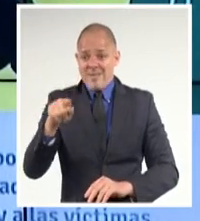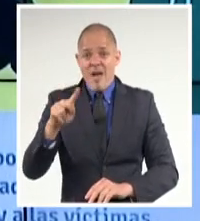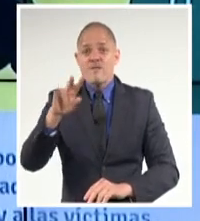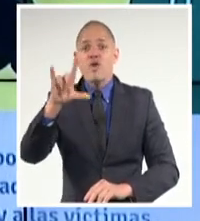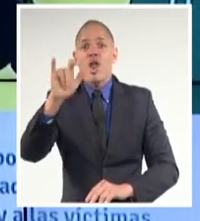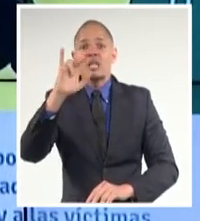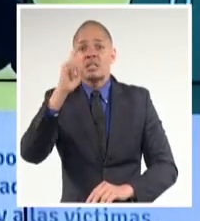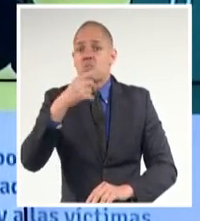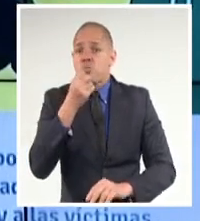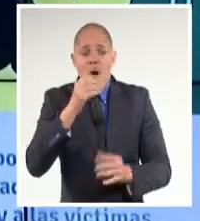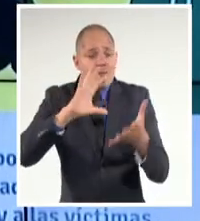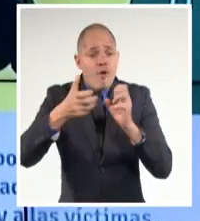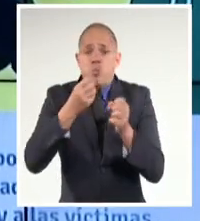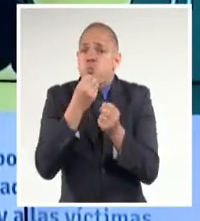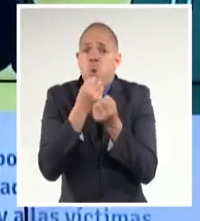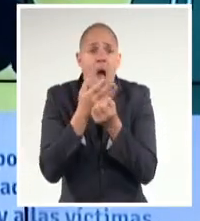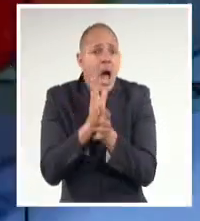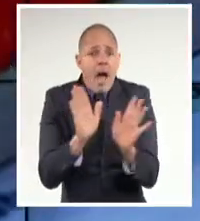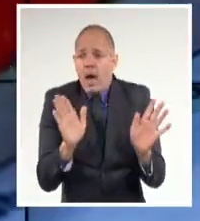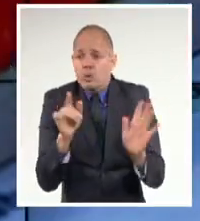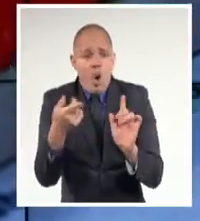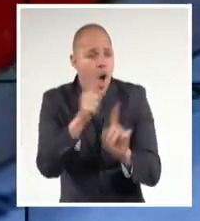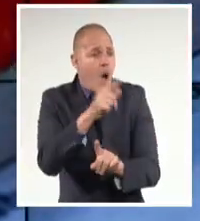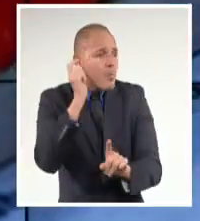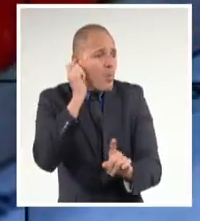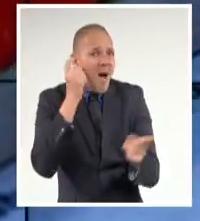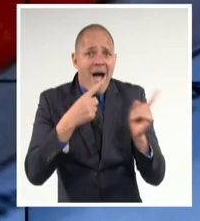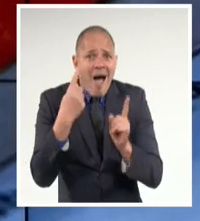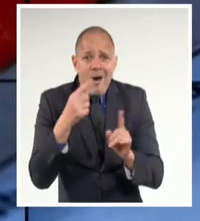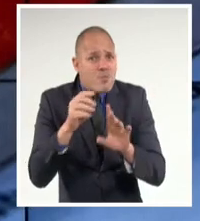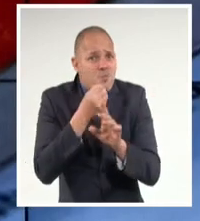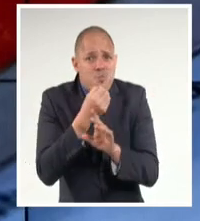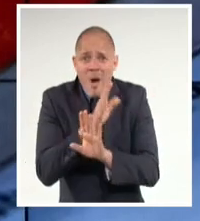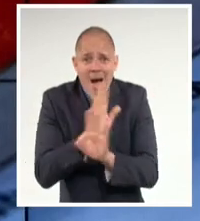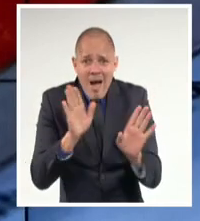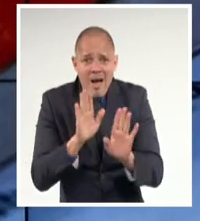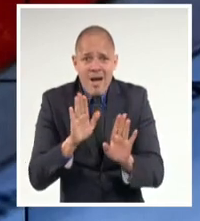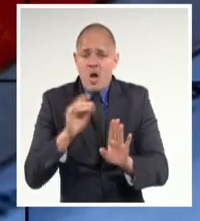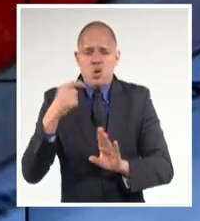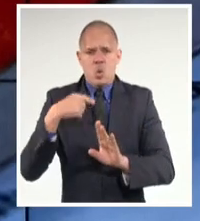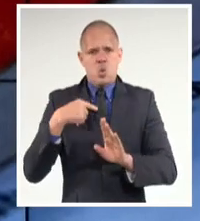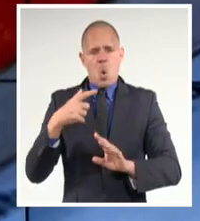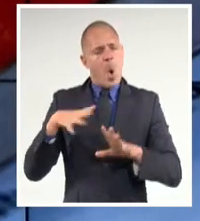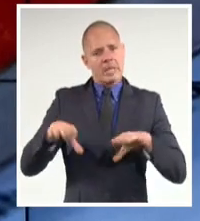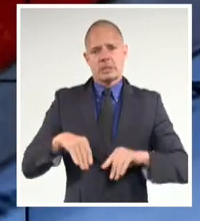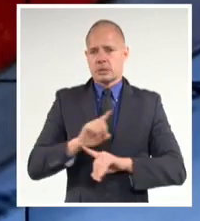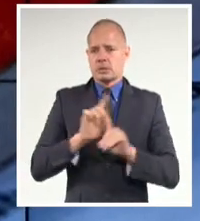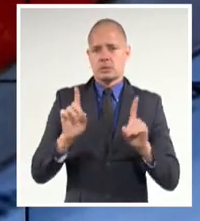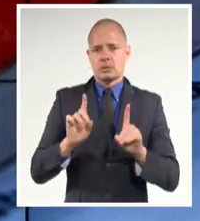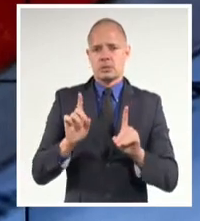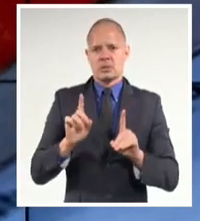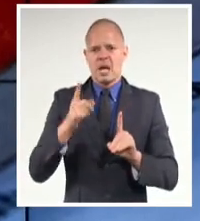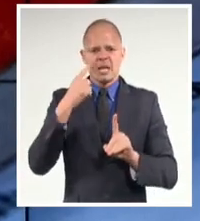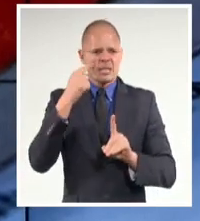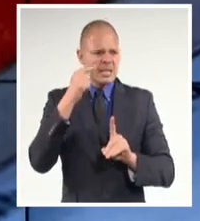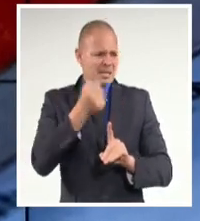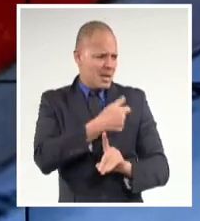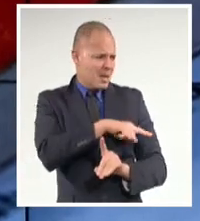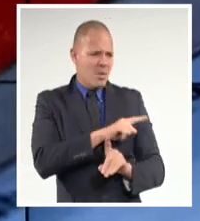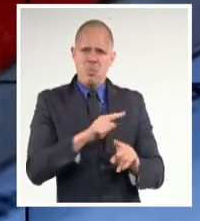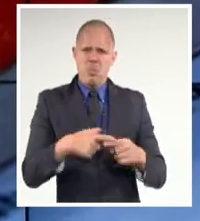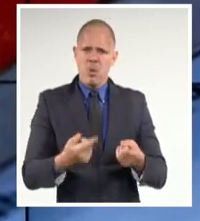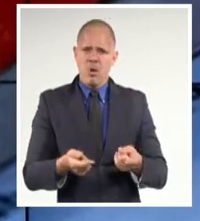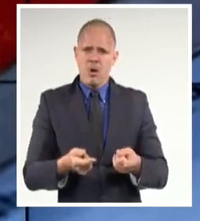y especialmente hacia las mujeres. La estrategia no es un acto surgido al calor de las actuales circunstancias, ¿no? Aquí hay